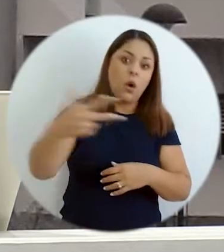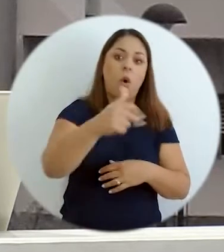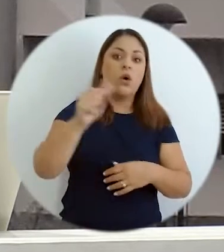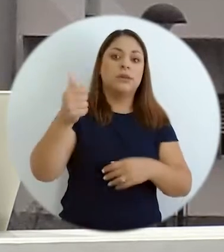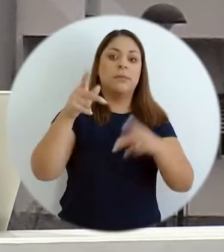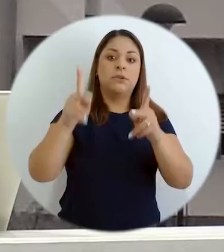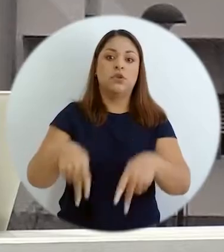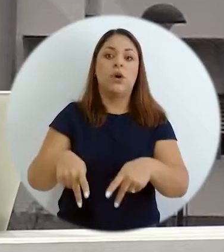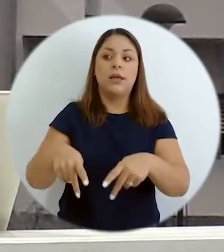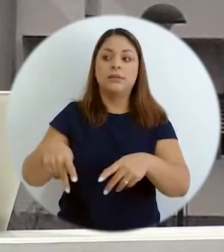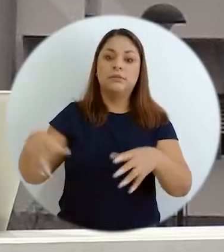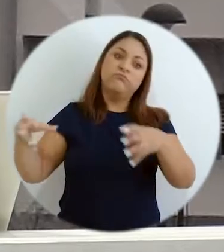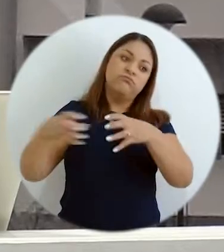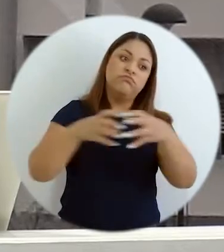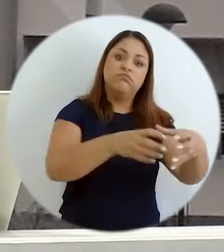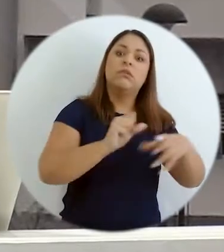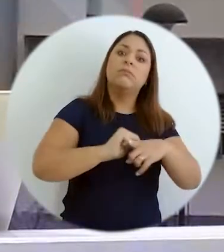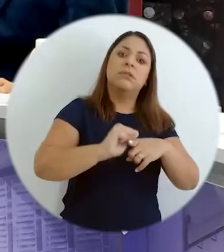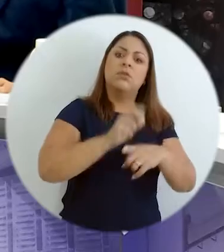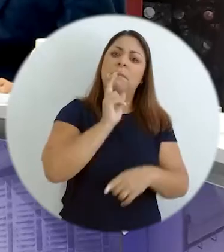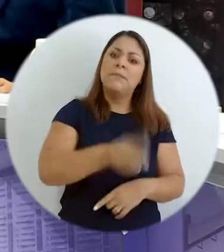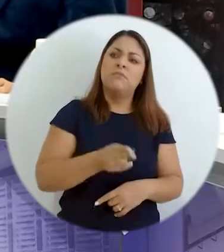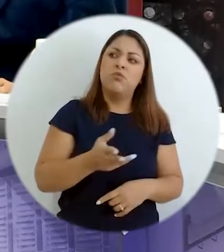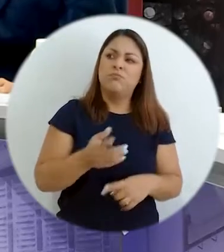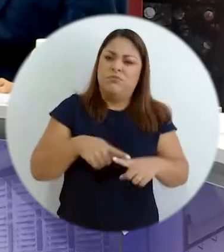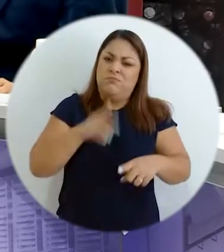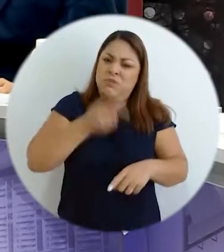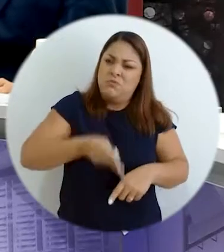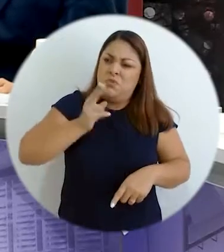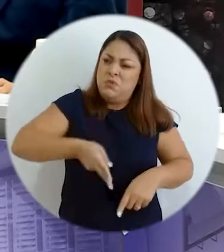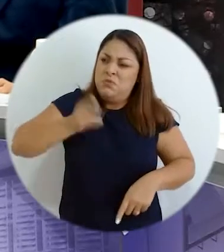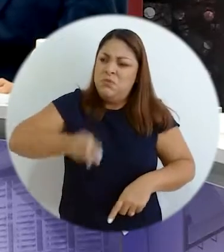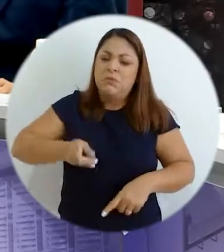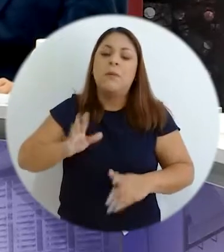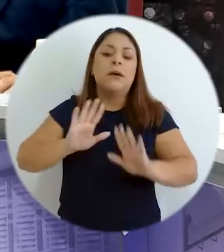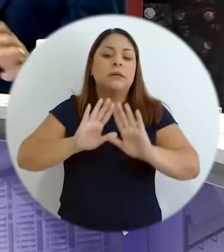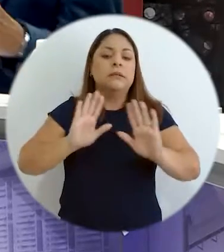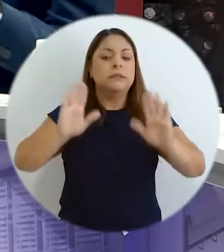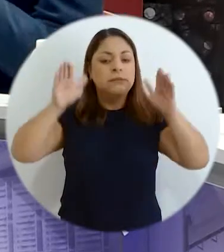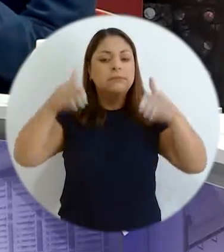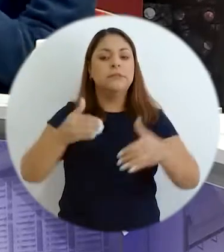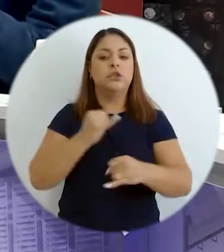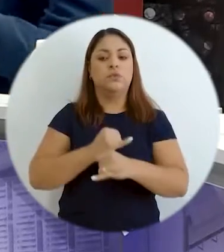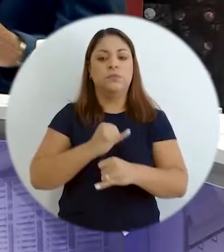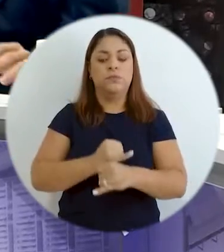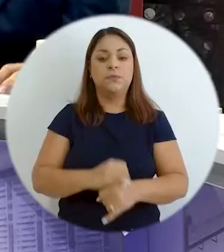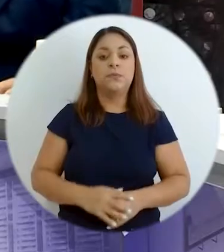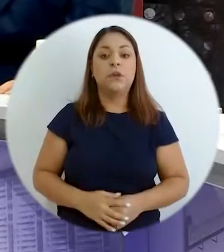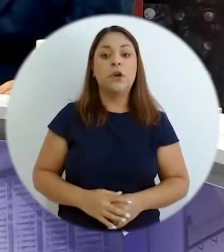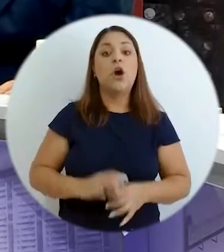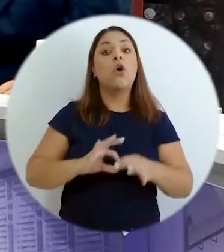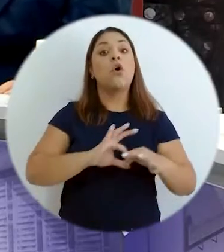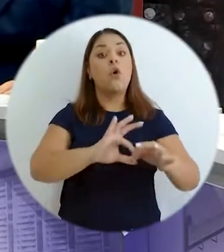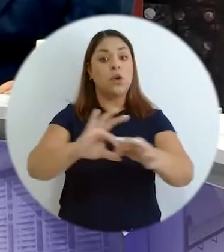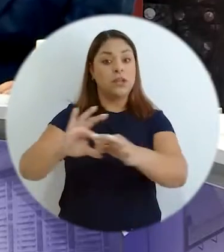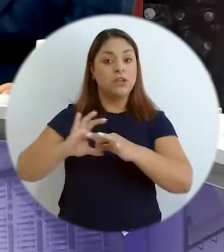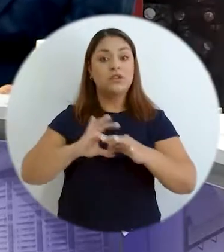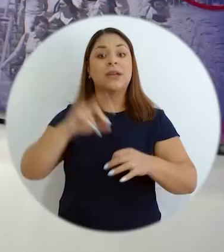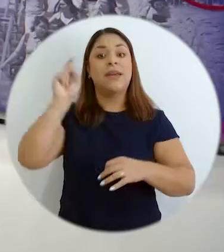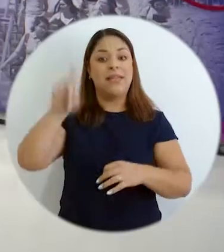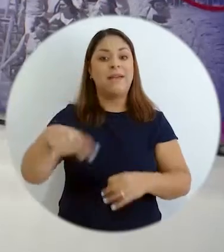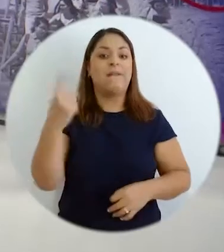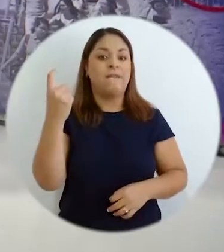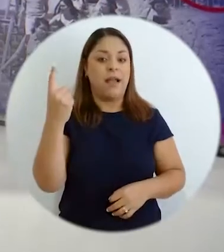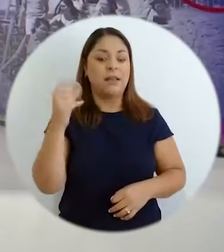otra buceta con otra capacitación haciendo lo mismo. Repetimos, duplicamos acciones y no concentramos esa institucionalidad.